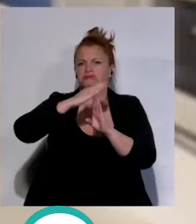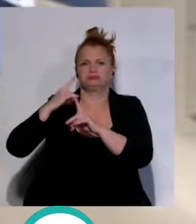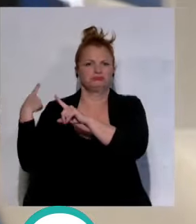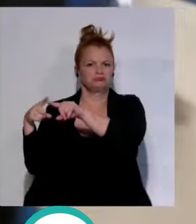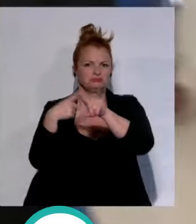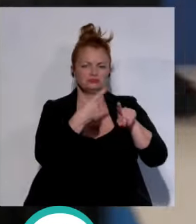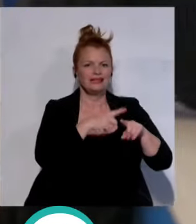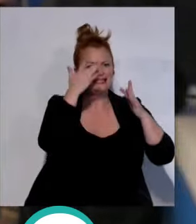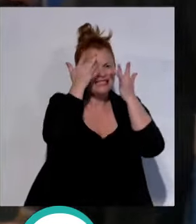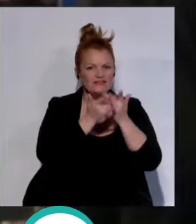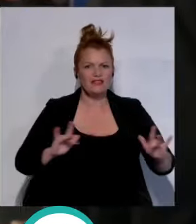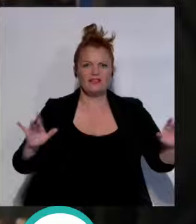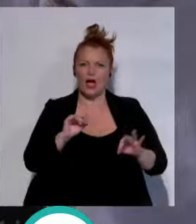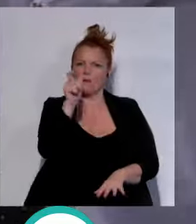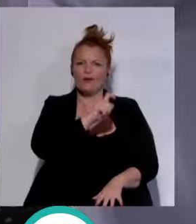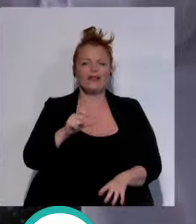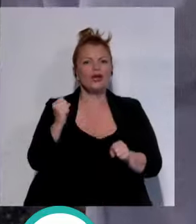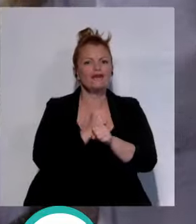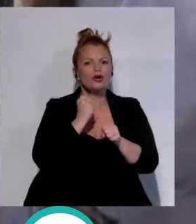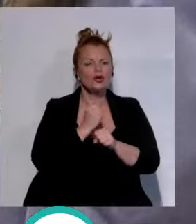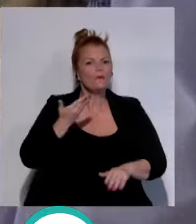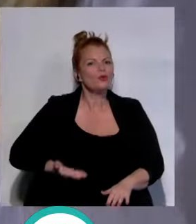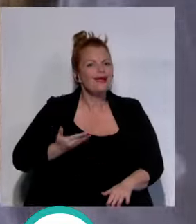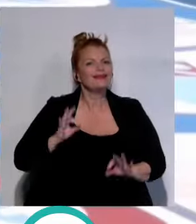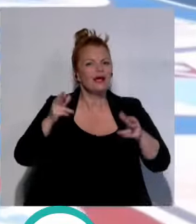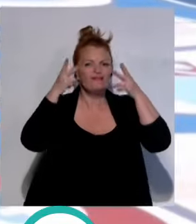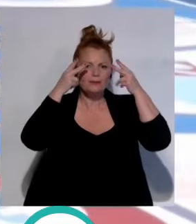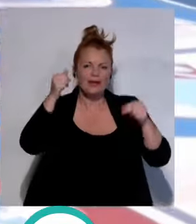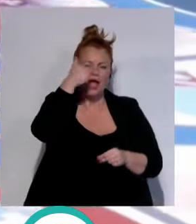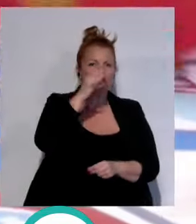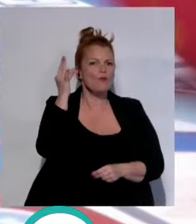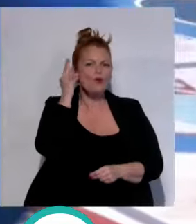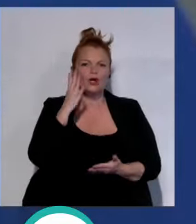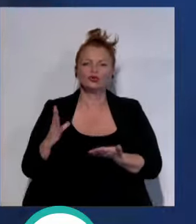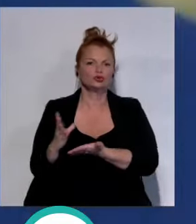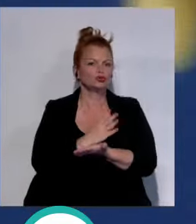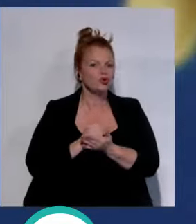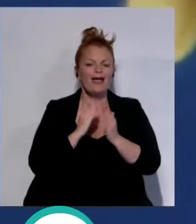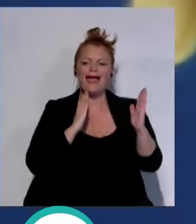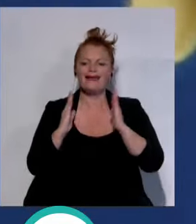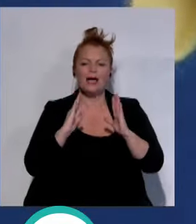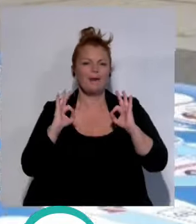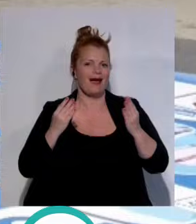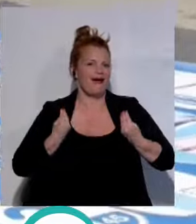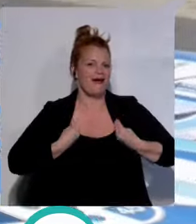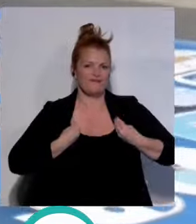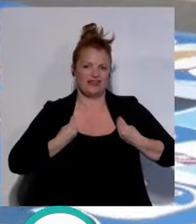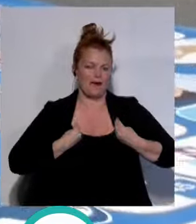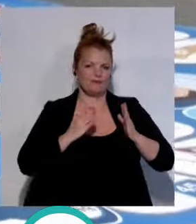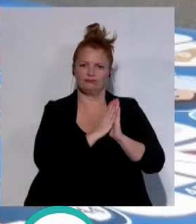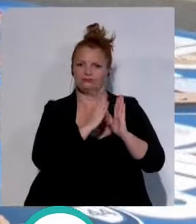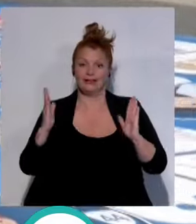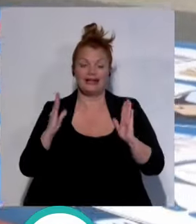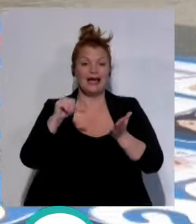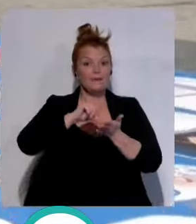sensibilizar a la población sobre la labor esencial de enfermeras y enfermeros en todas las etapas de la vida. En la capital